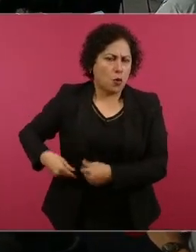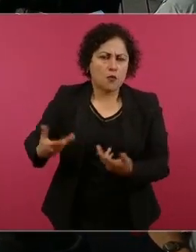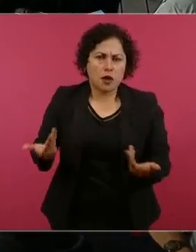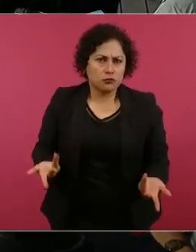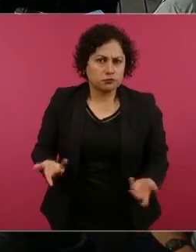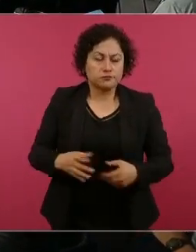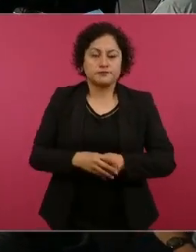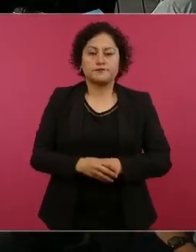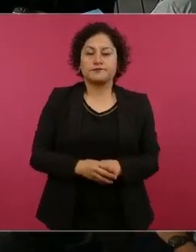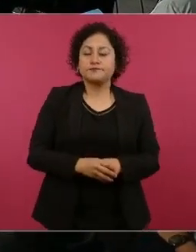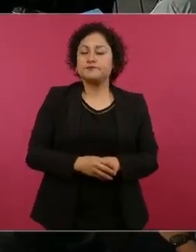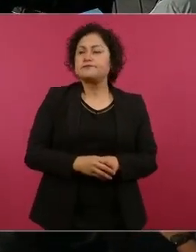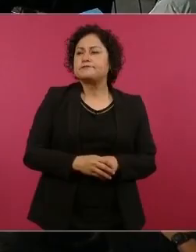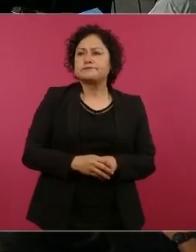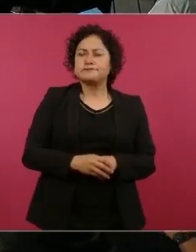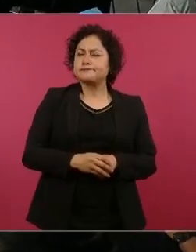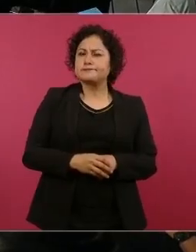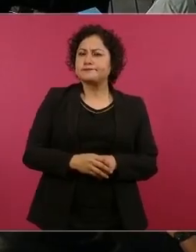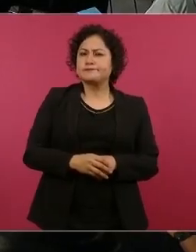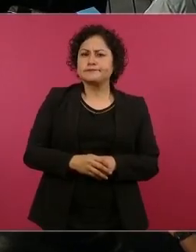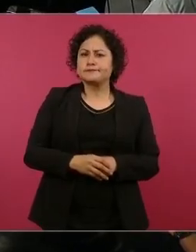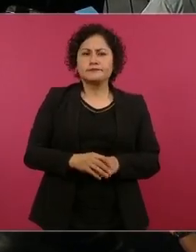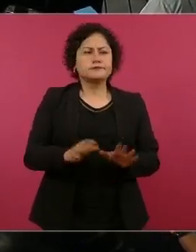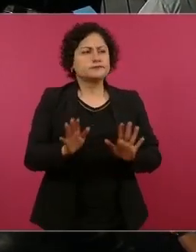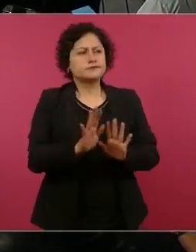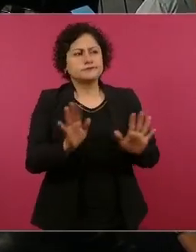polémica, ser respetuosos.